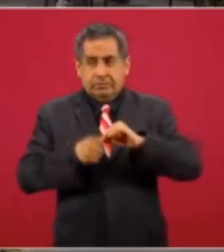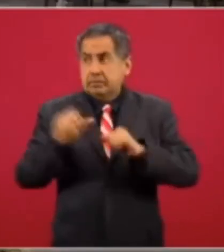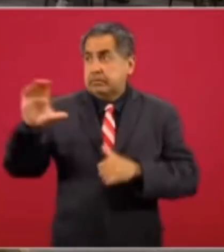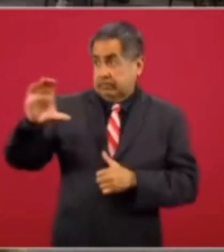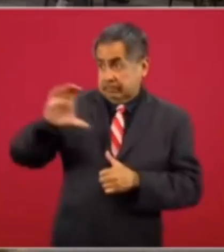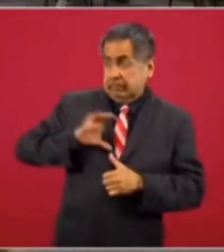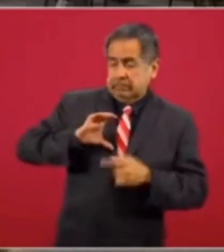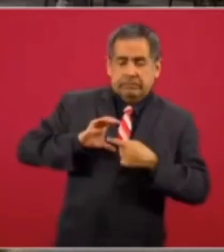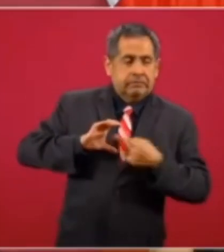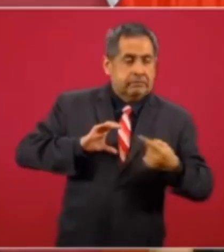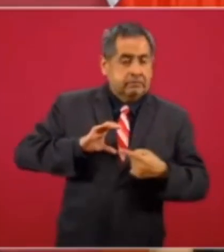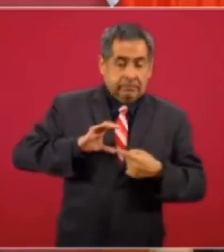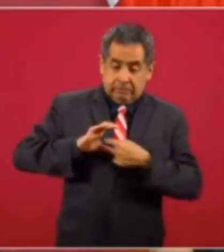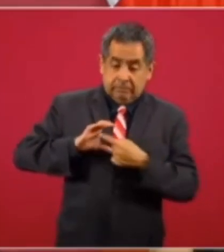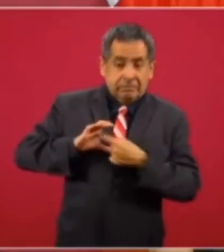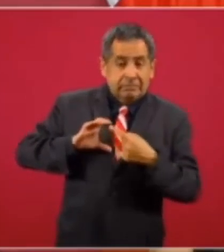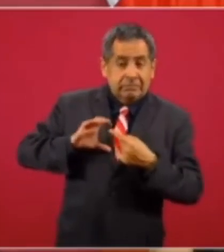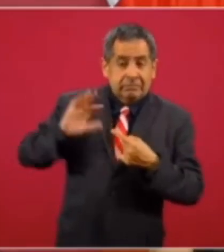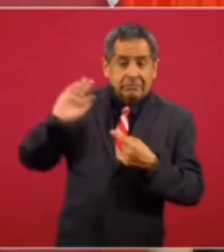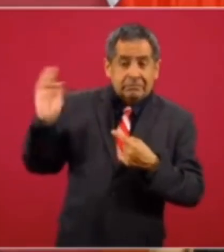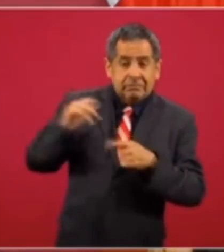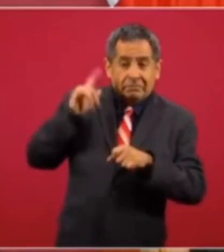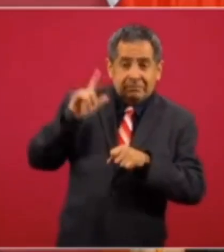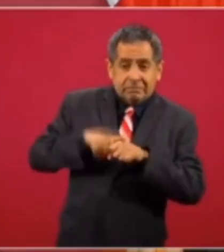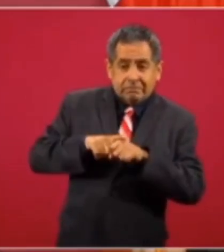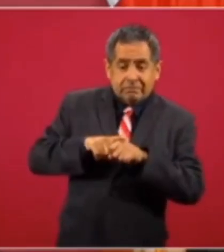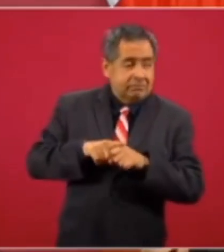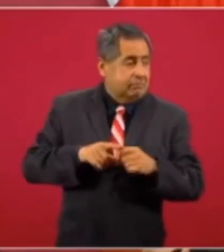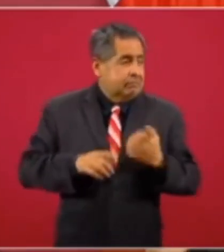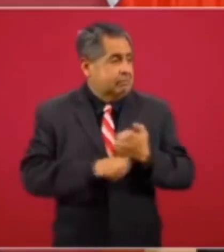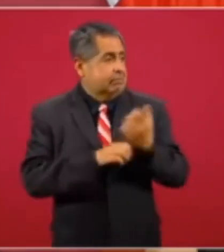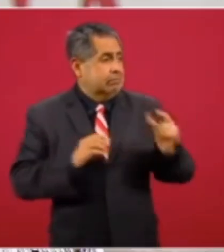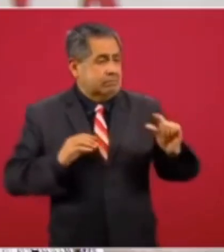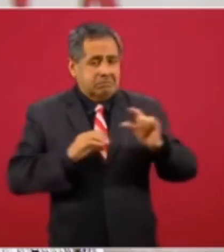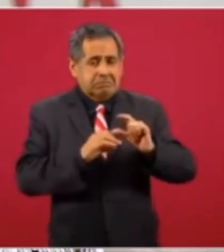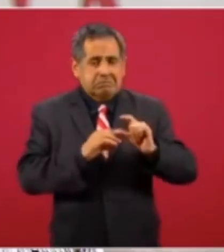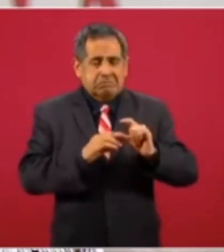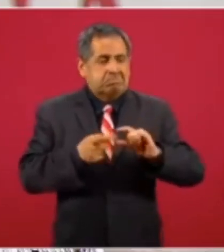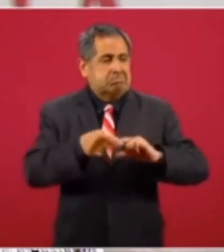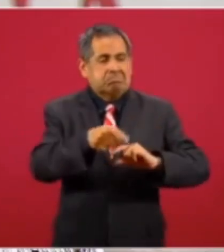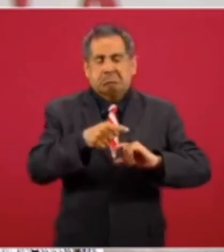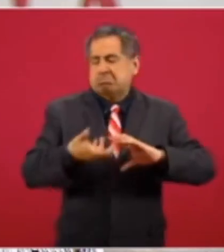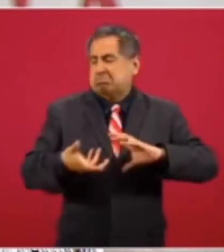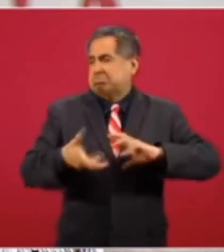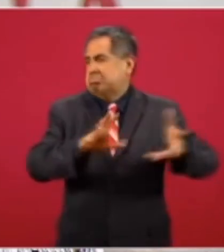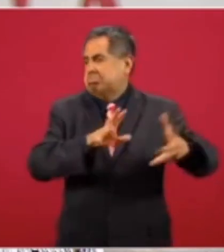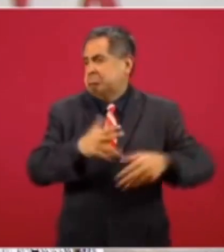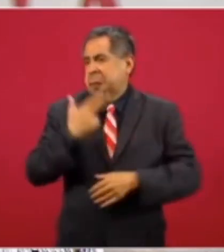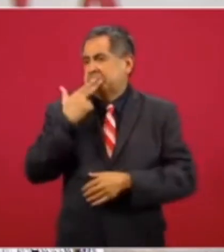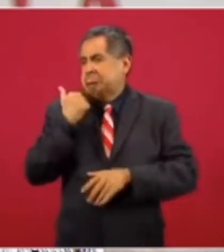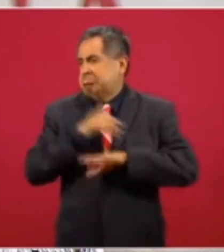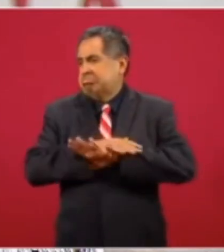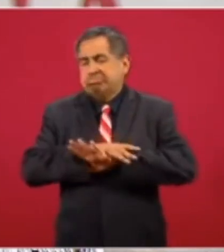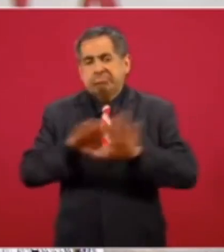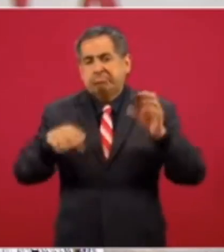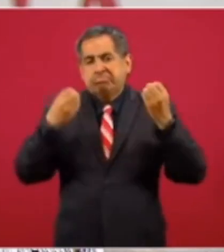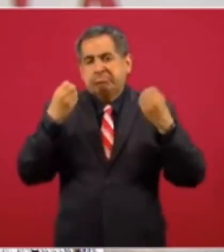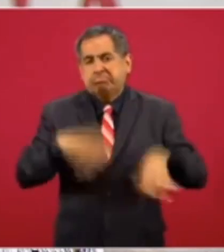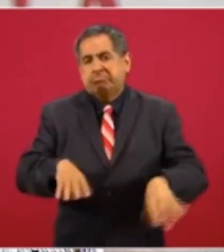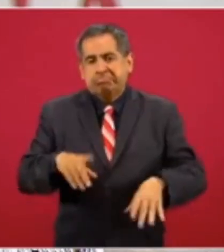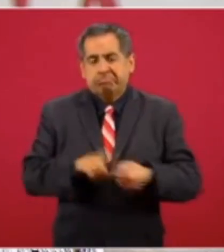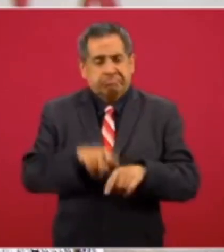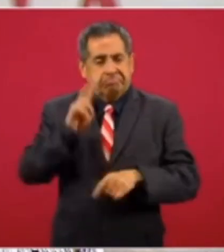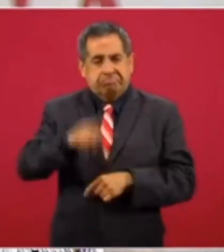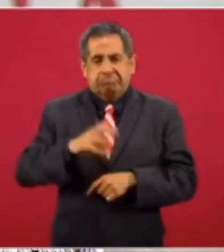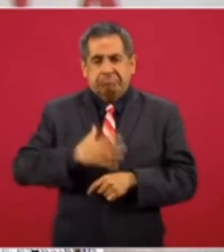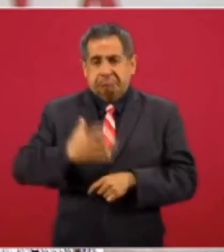fideicomiso federal estatal resultó un desastre deportivo financiero y mediático una